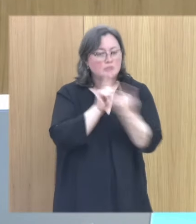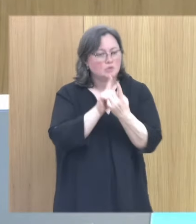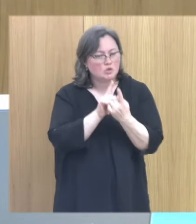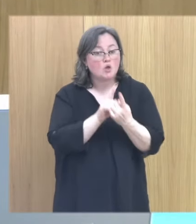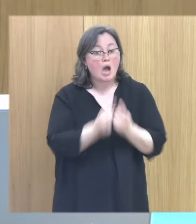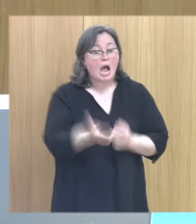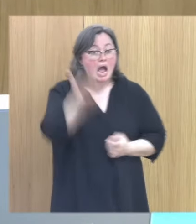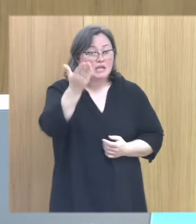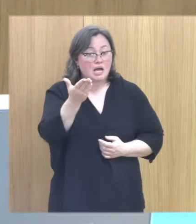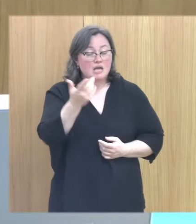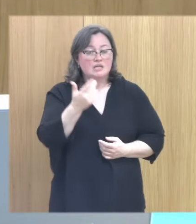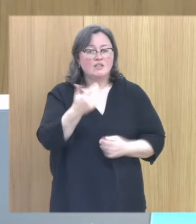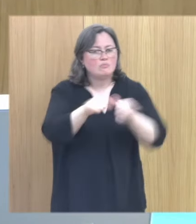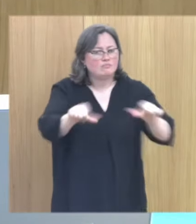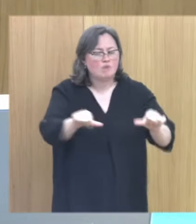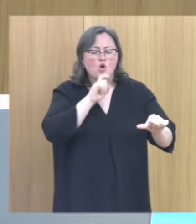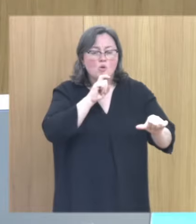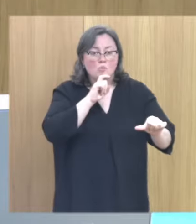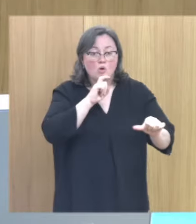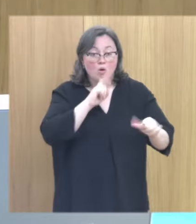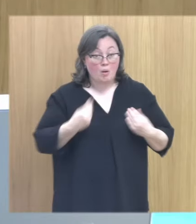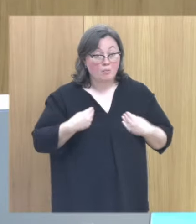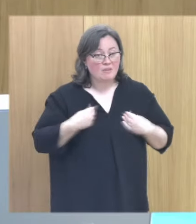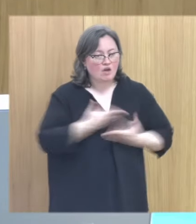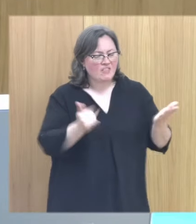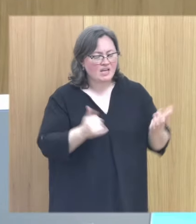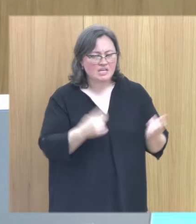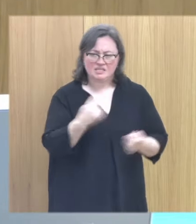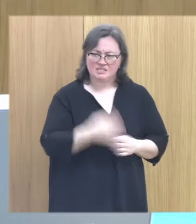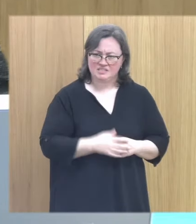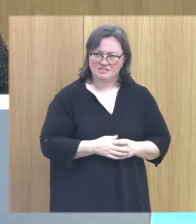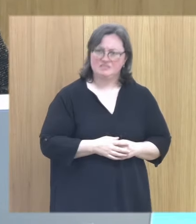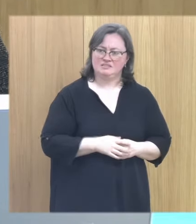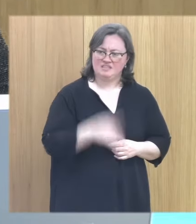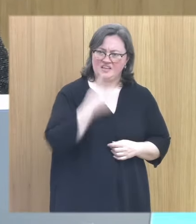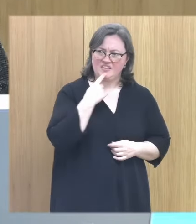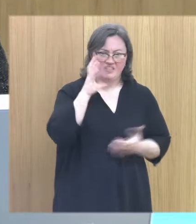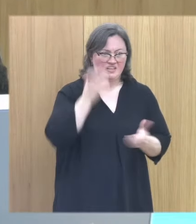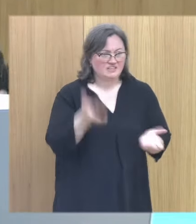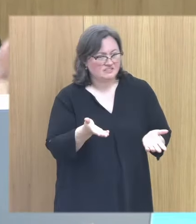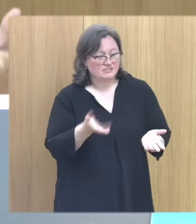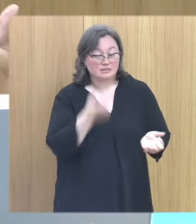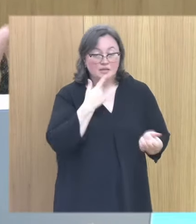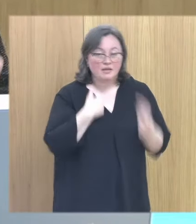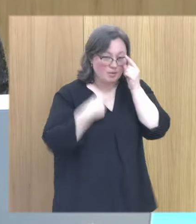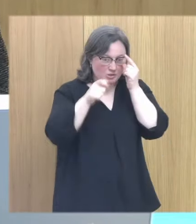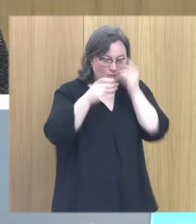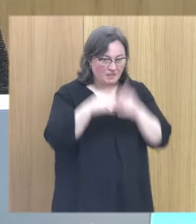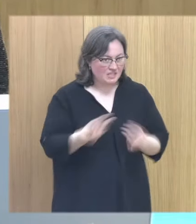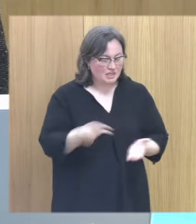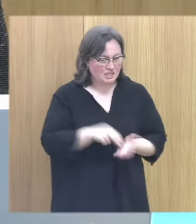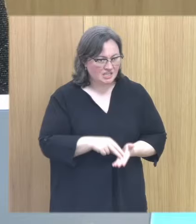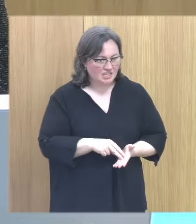daré de alta cuando confías en la vida y la gente me mira con cara de más me acuerdo una paciente que tuve que se me levantó en el